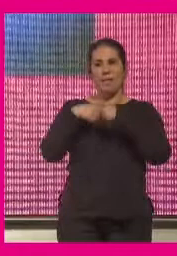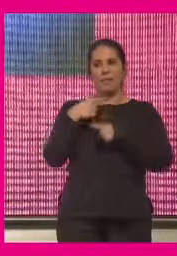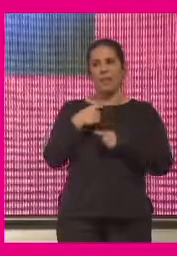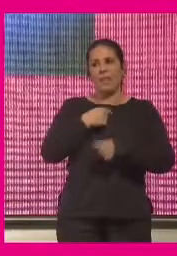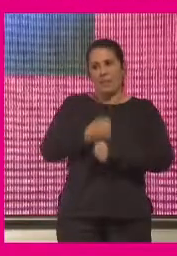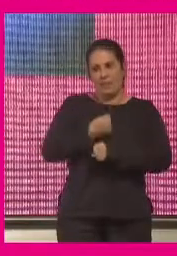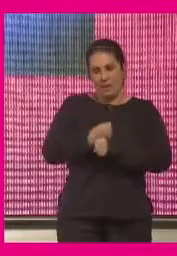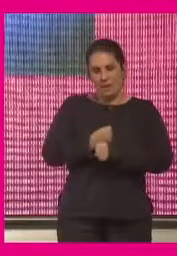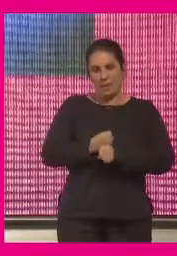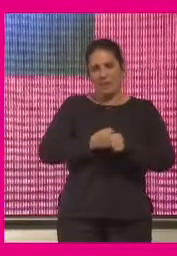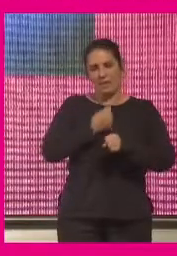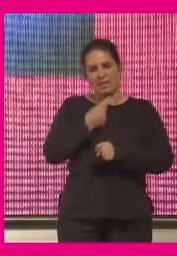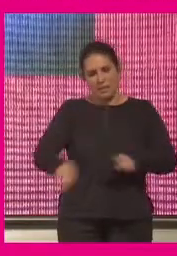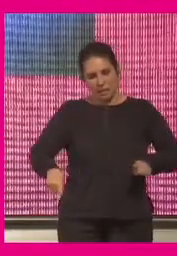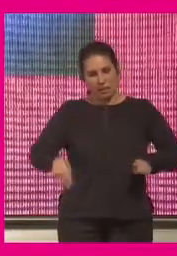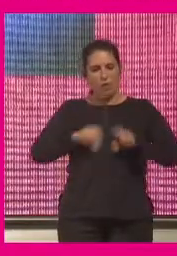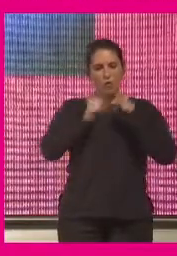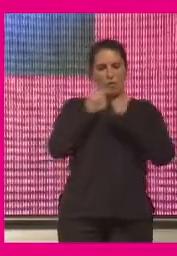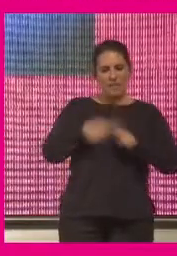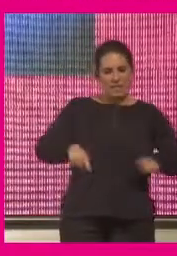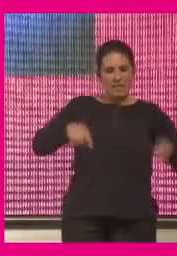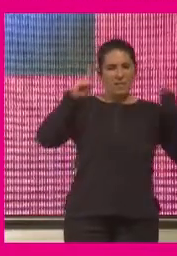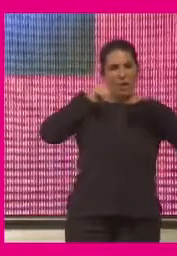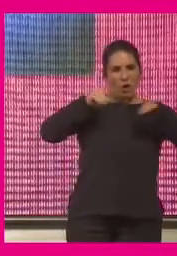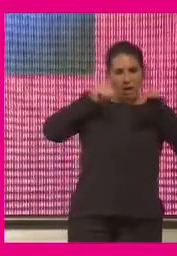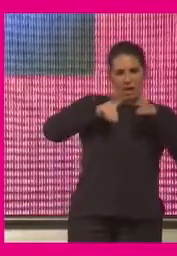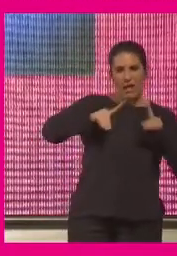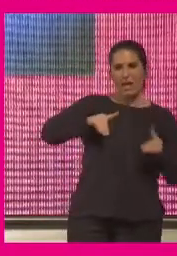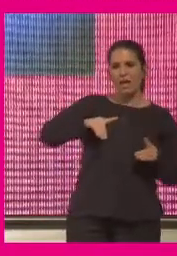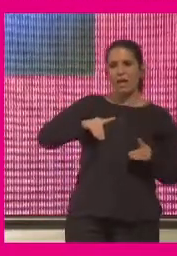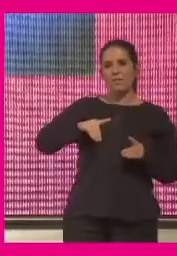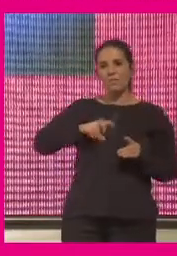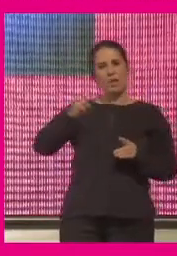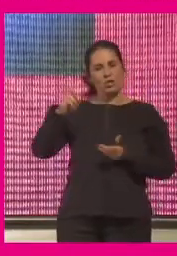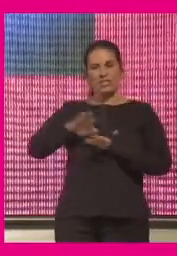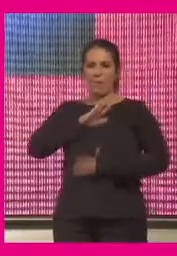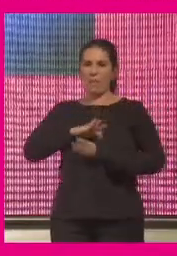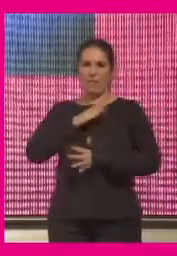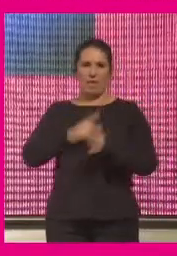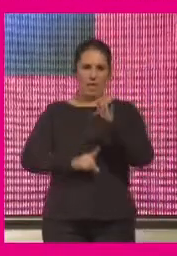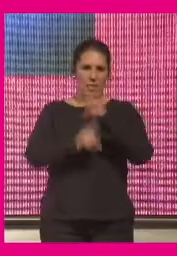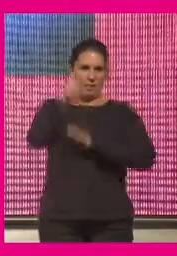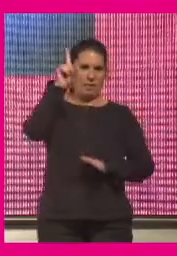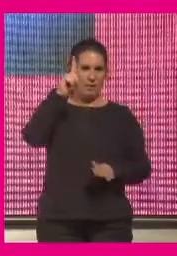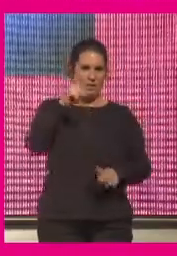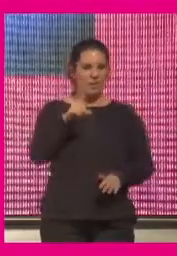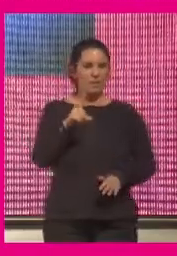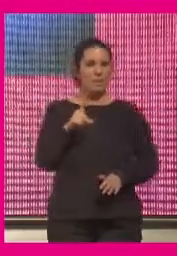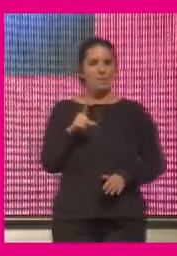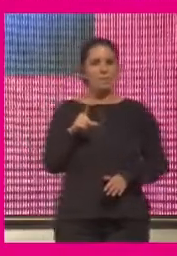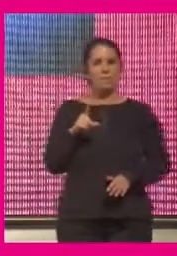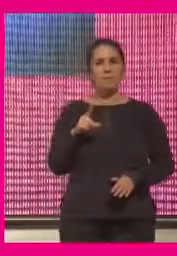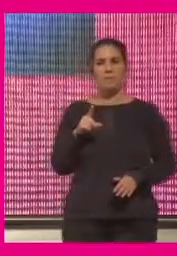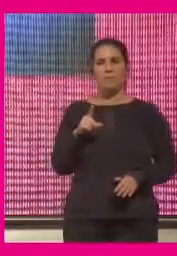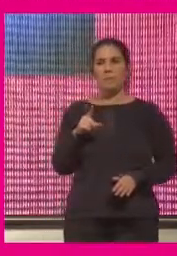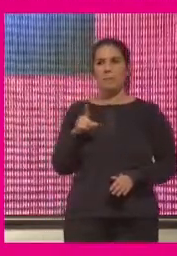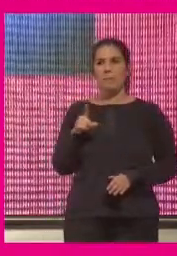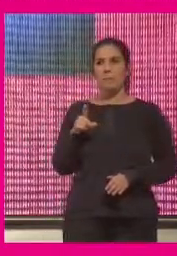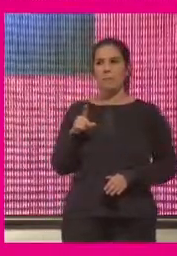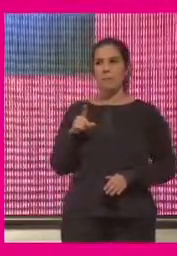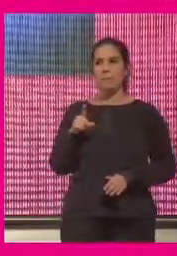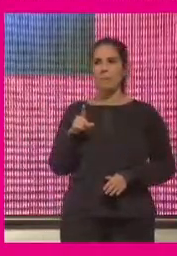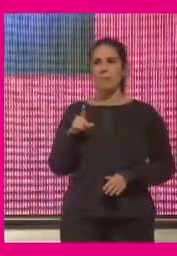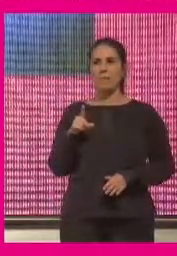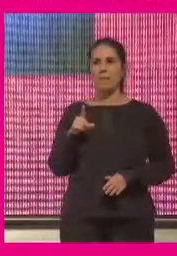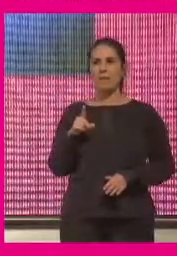de hacer pedagogía y otra manera de desarrollar otro tipo de capacidades hacer la clase online no es ponerte una cámara